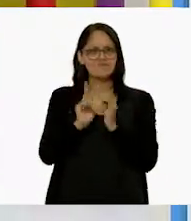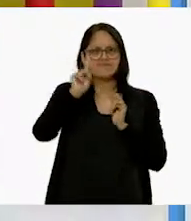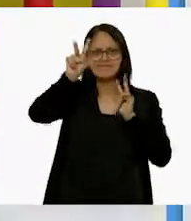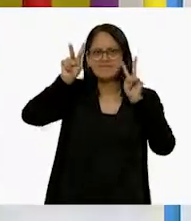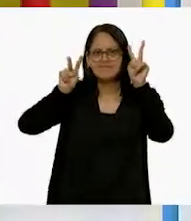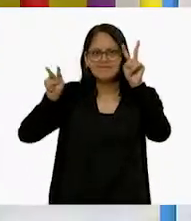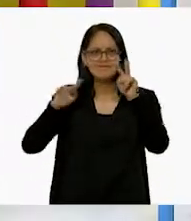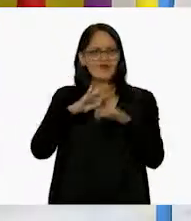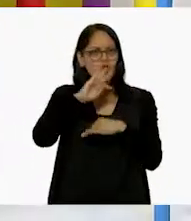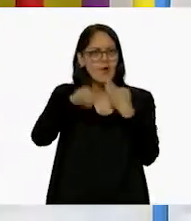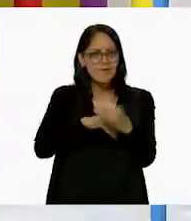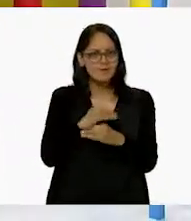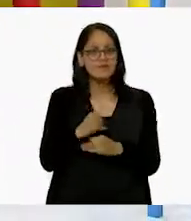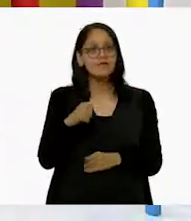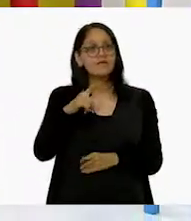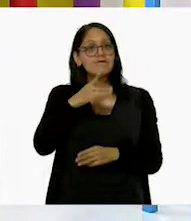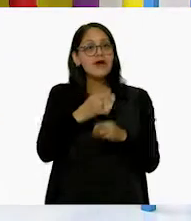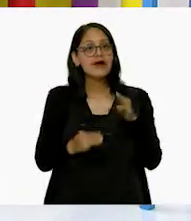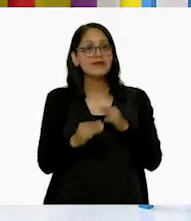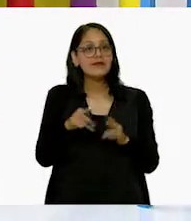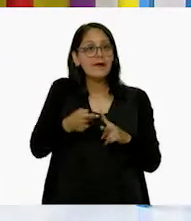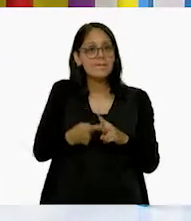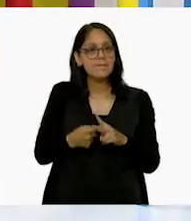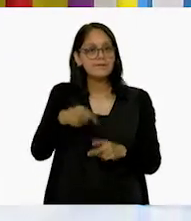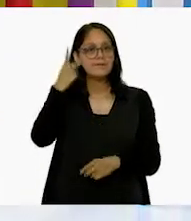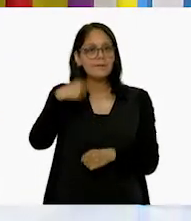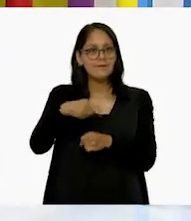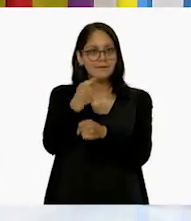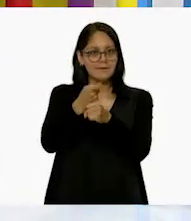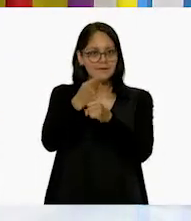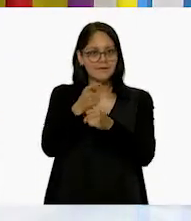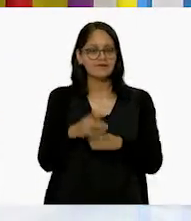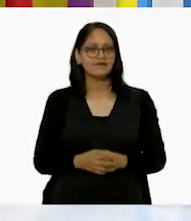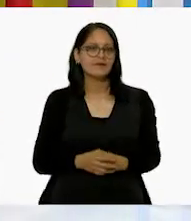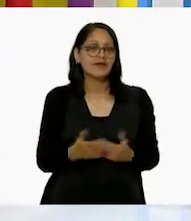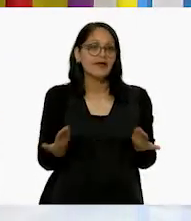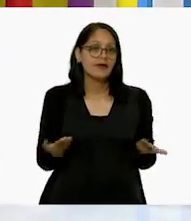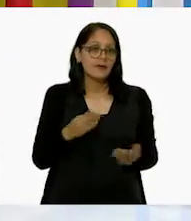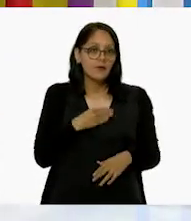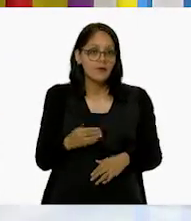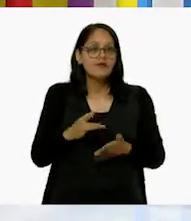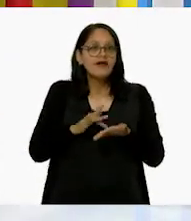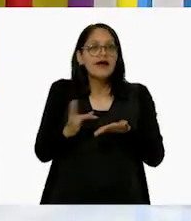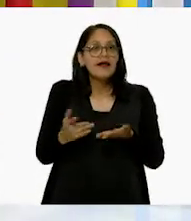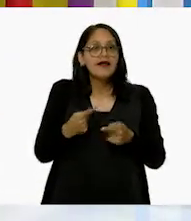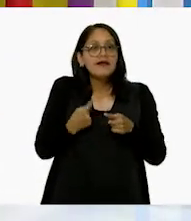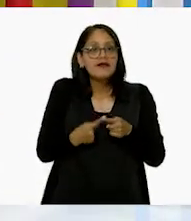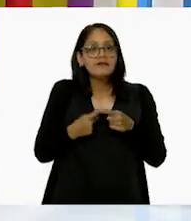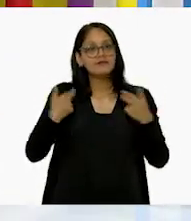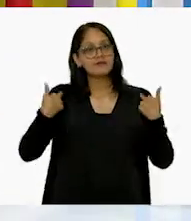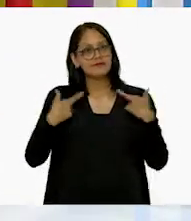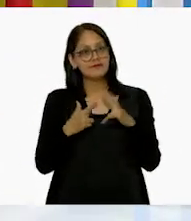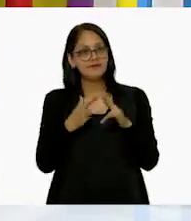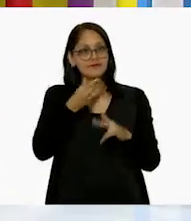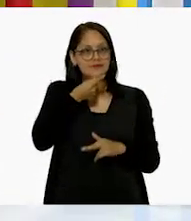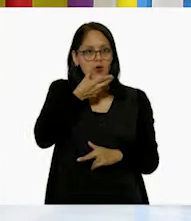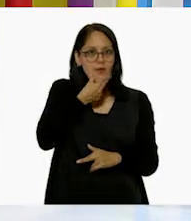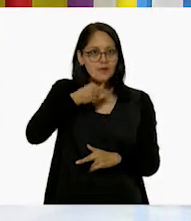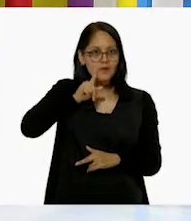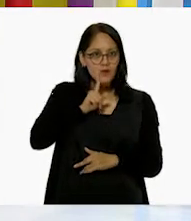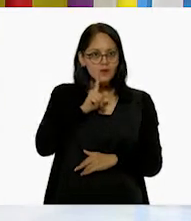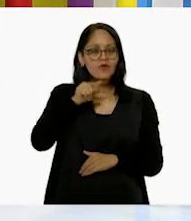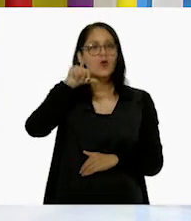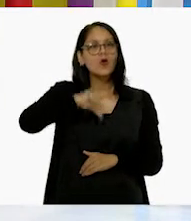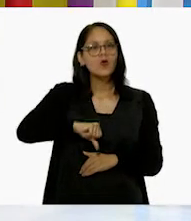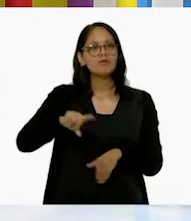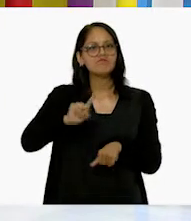de la asignatura de matemáticas para el primer grado de primaria. Y bueno, le damos las gracias a las maestras y a los maestros que